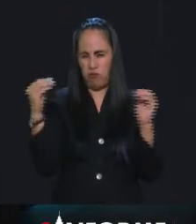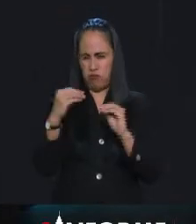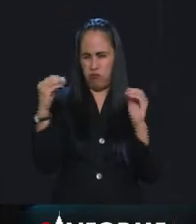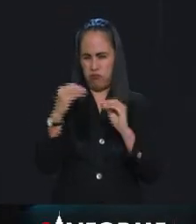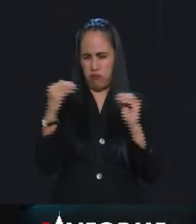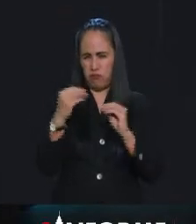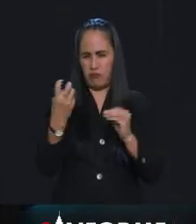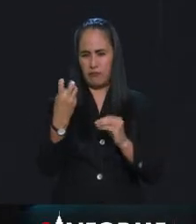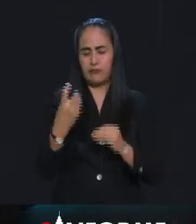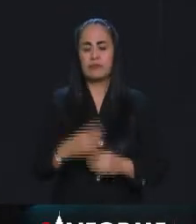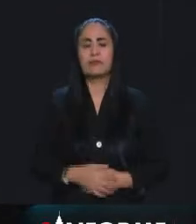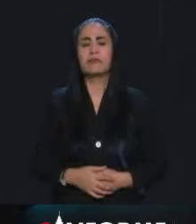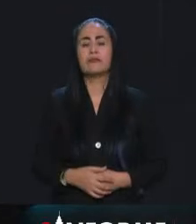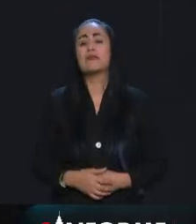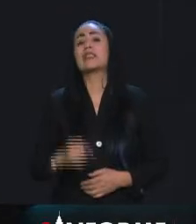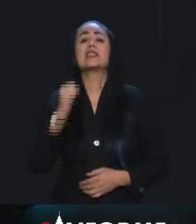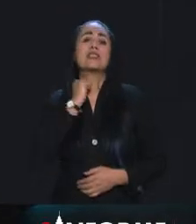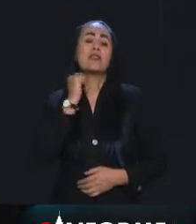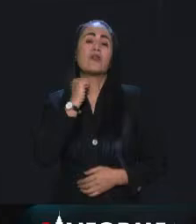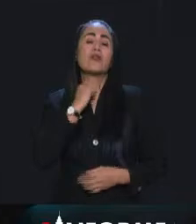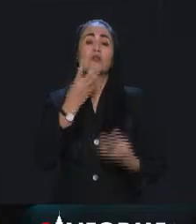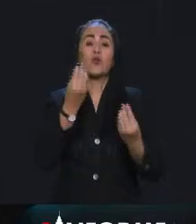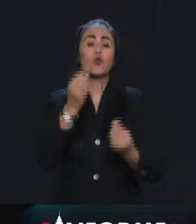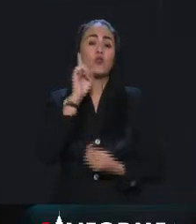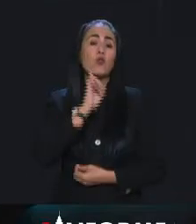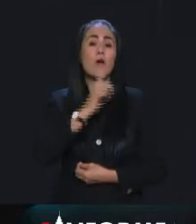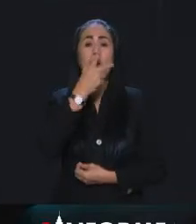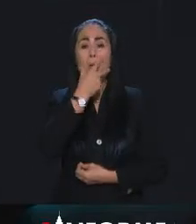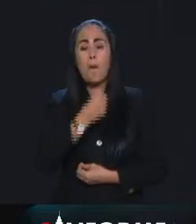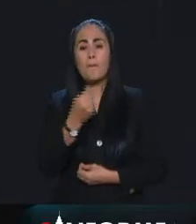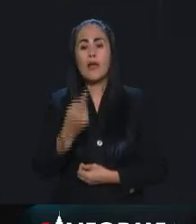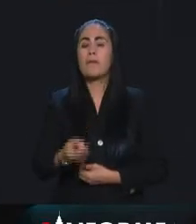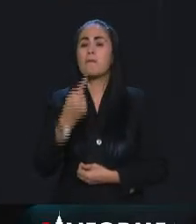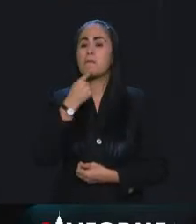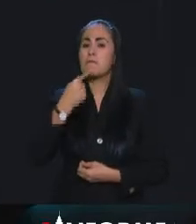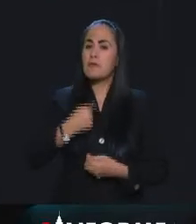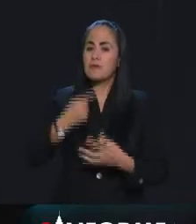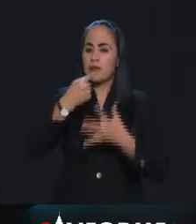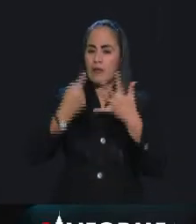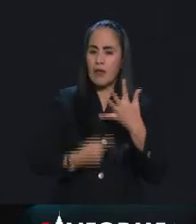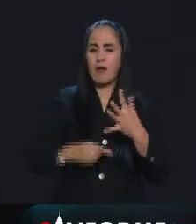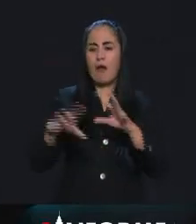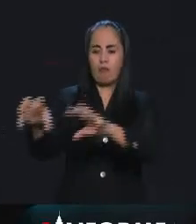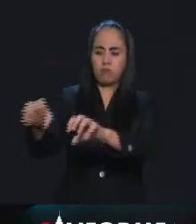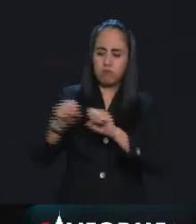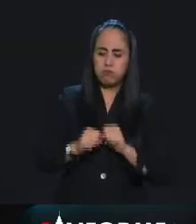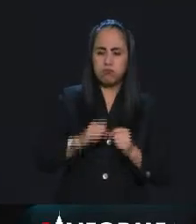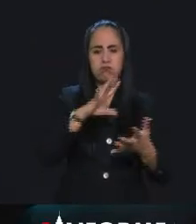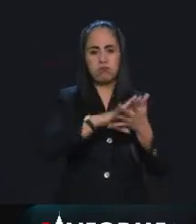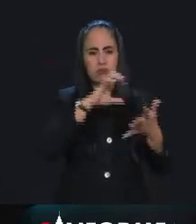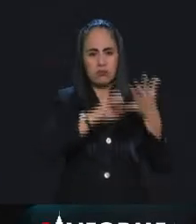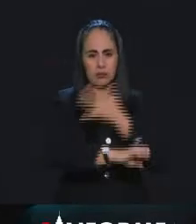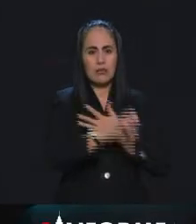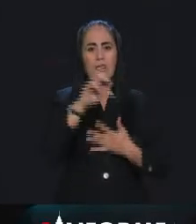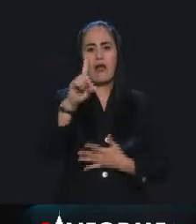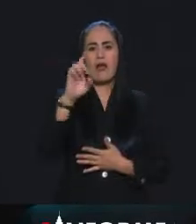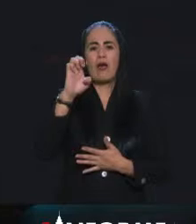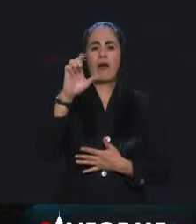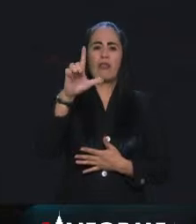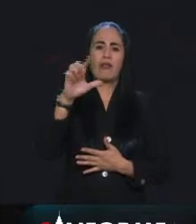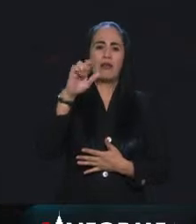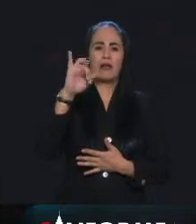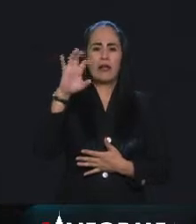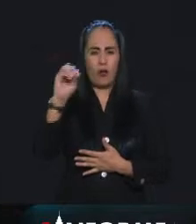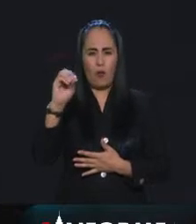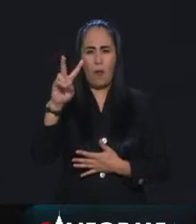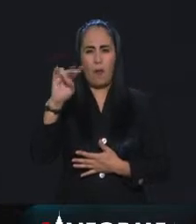Entonces, a muchos senadores y senadoras les llegan con la noticia de la detención del Río Virgen. Y claro, es